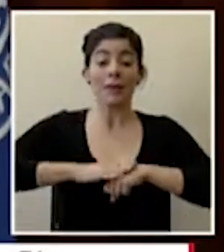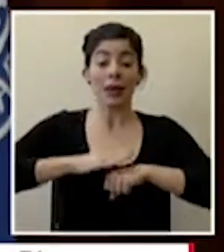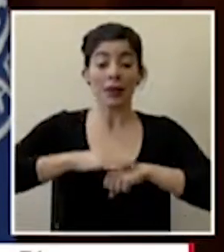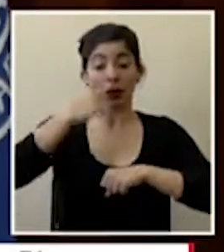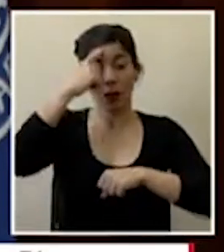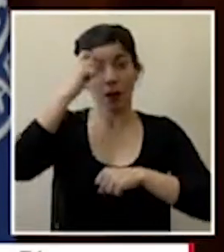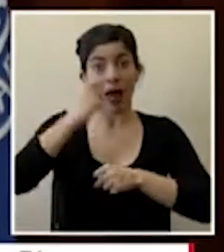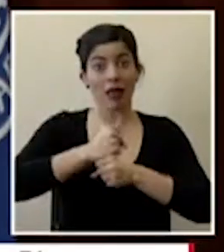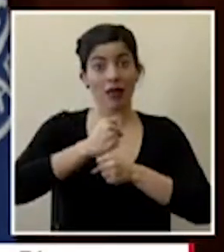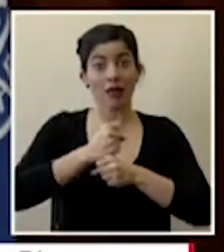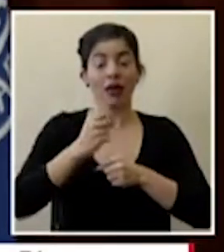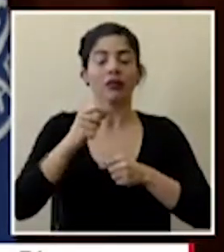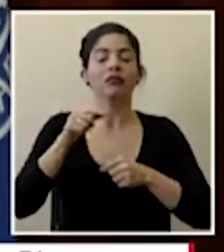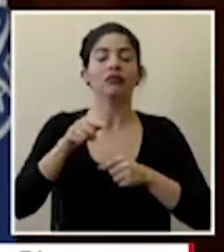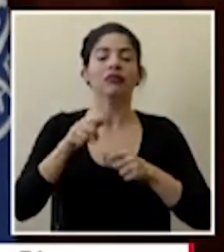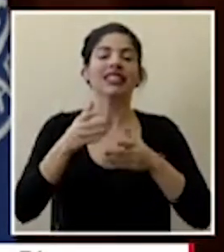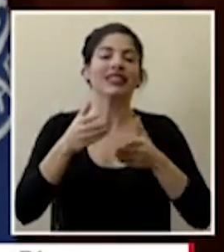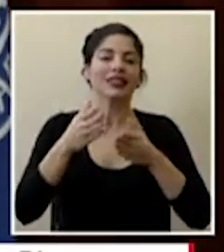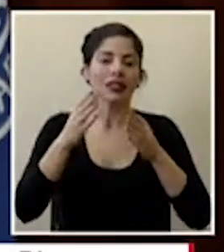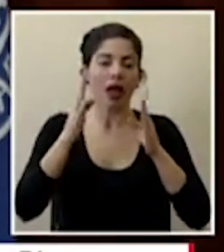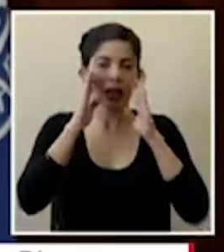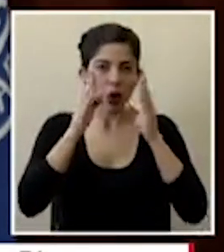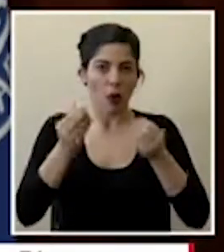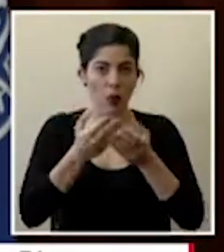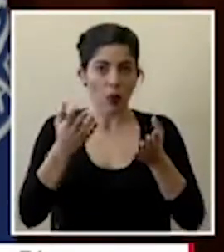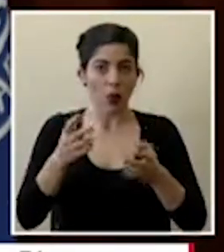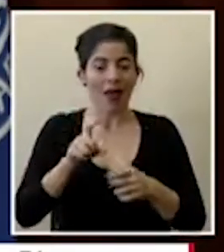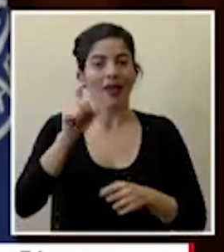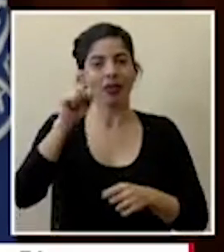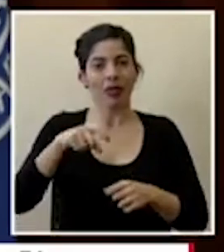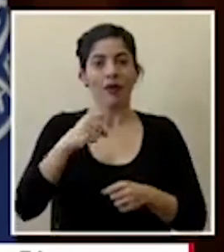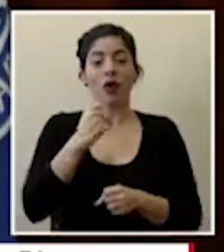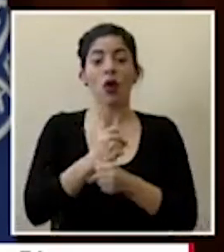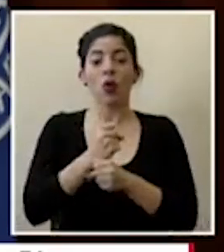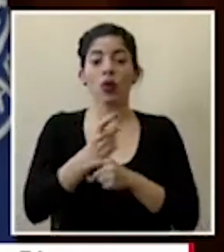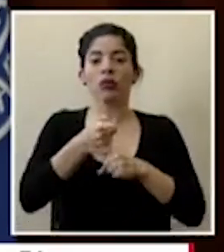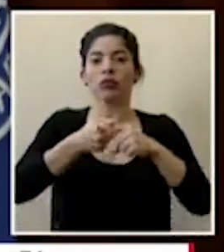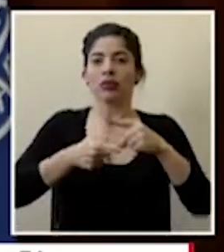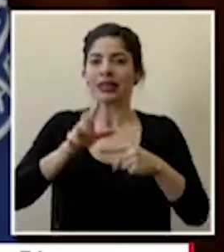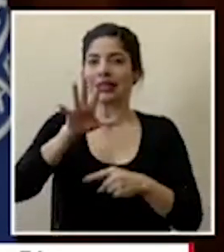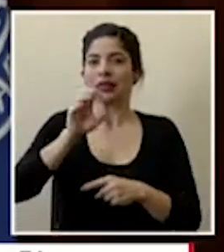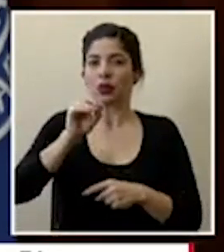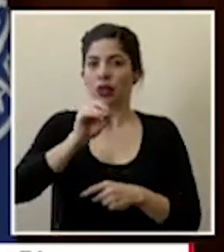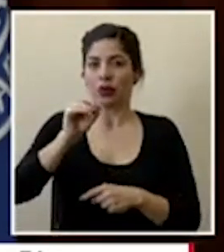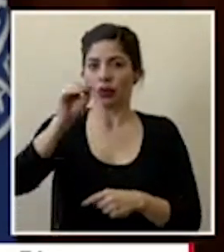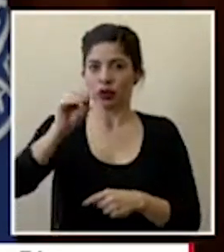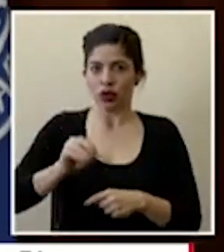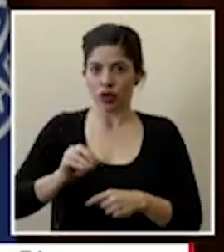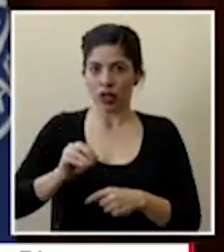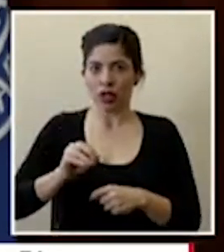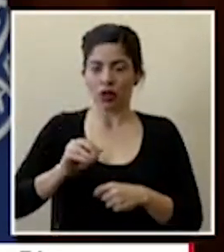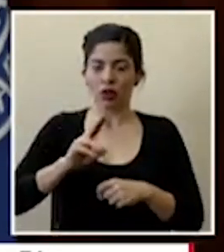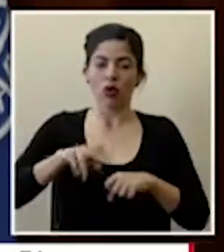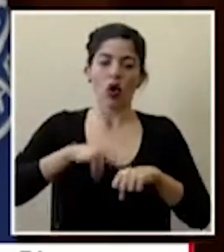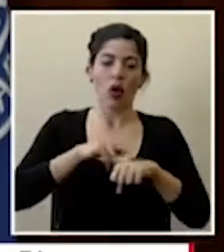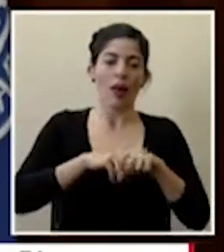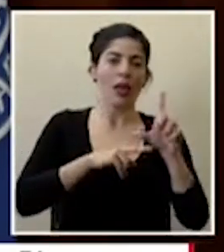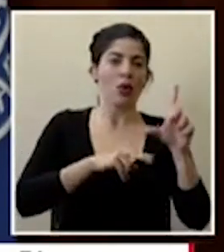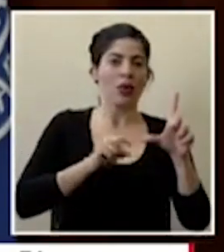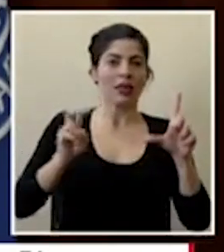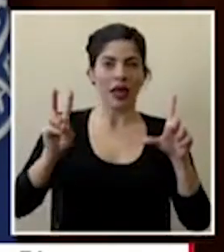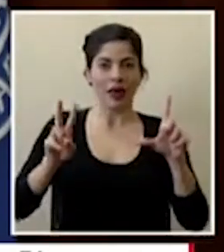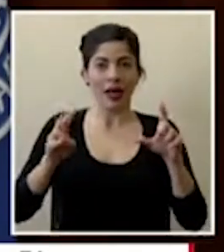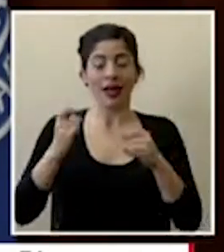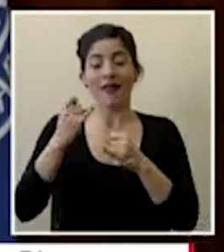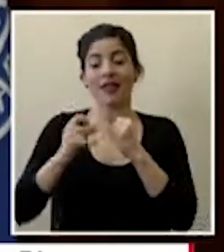funcionamiento un sitio de atención al público tiene que permanecer operando con un 50 por ciento de su capacidad normal de lunes a viernes y